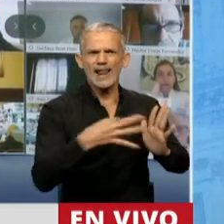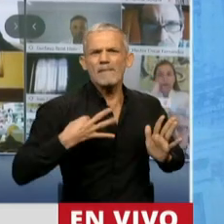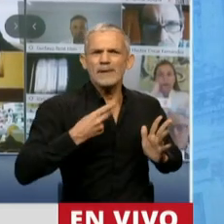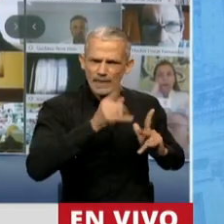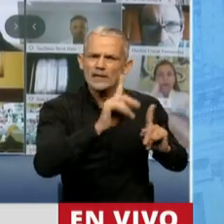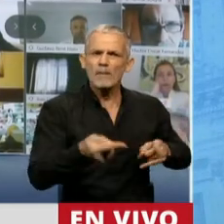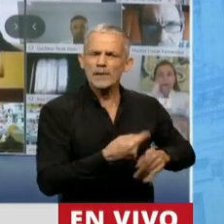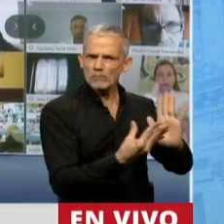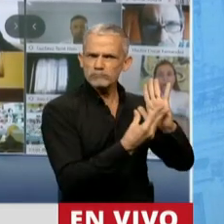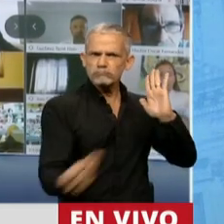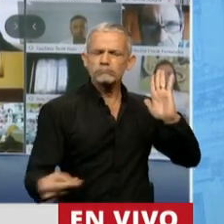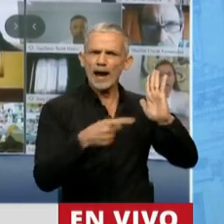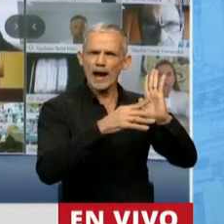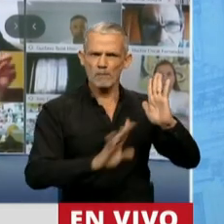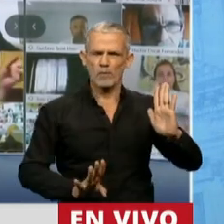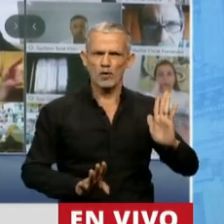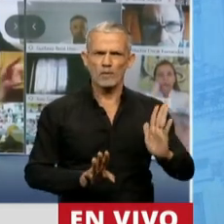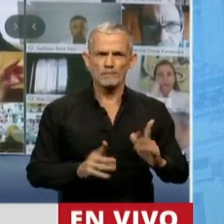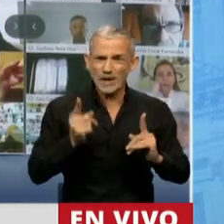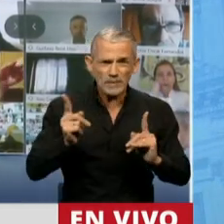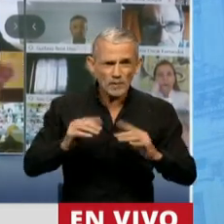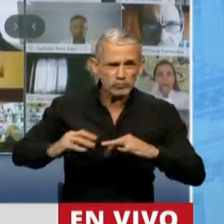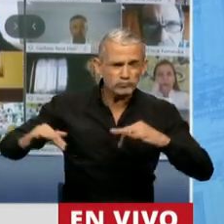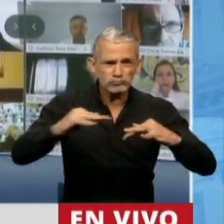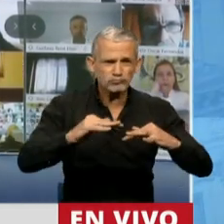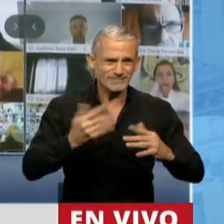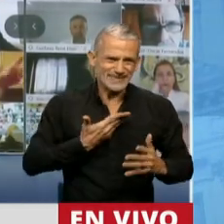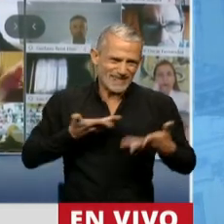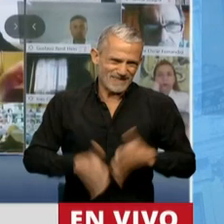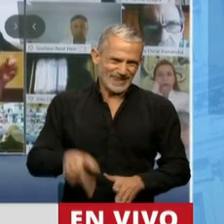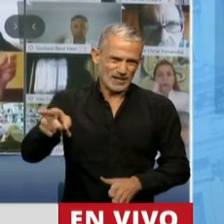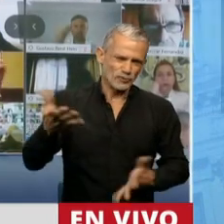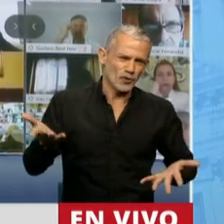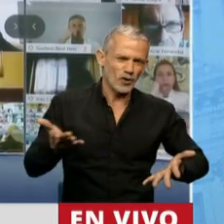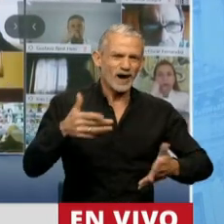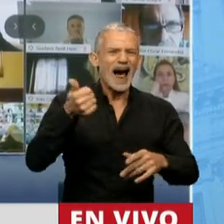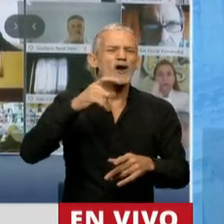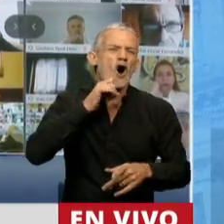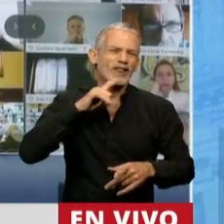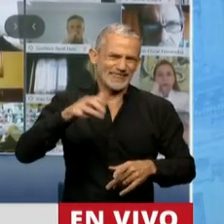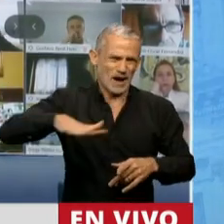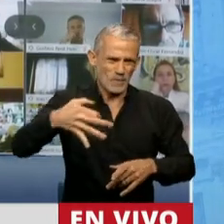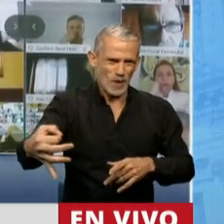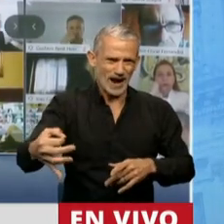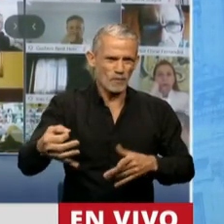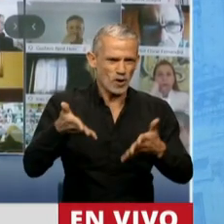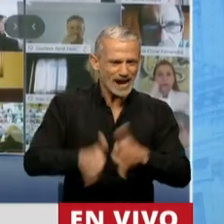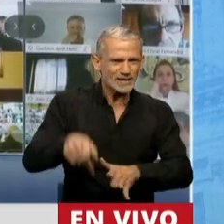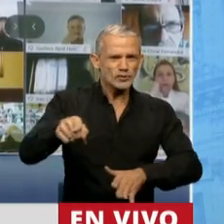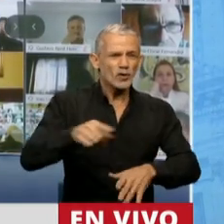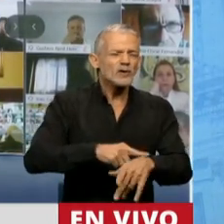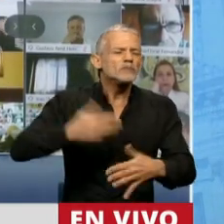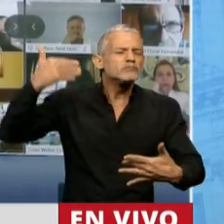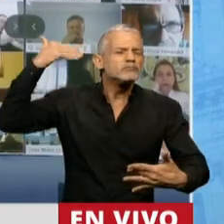vida. Como se dijo acá, santafesino, alcortense. Alcortense de los